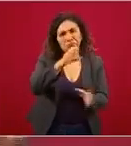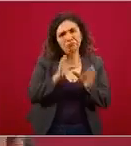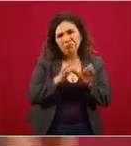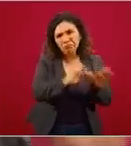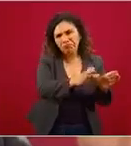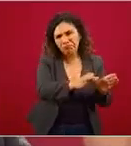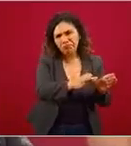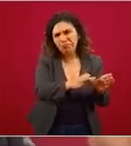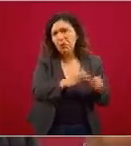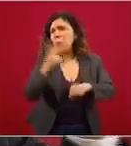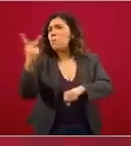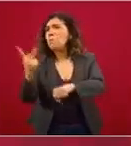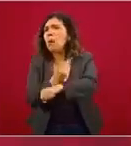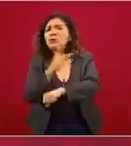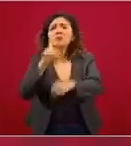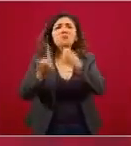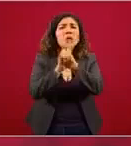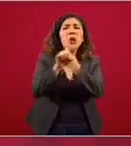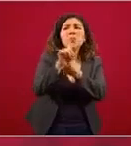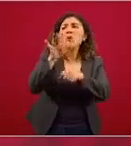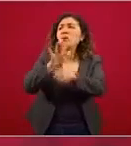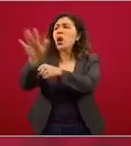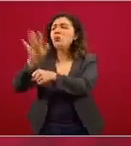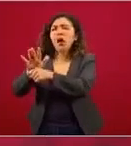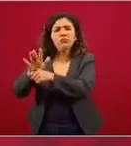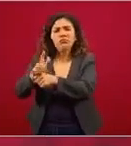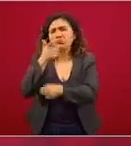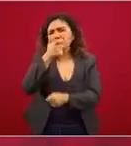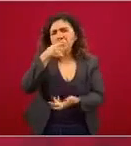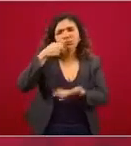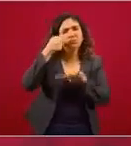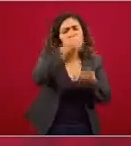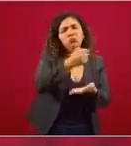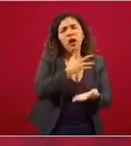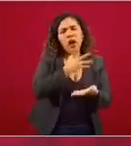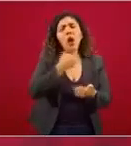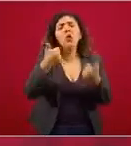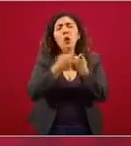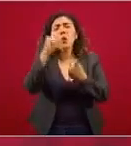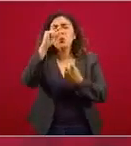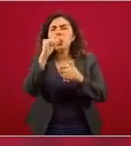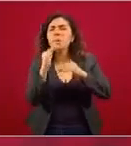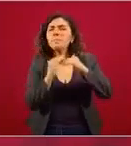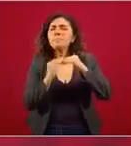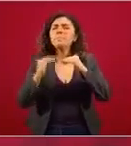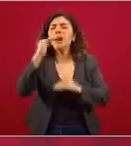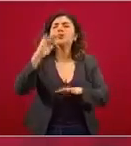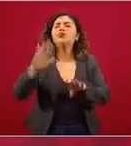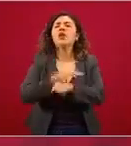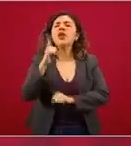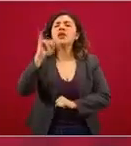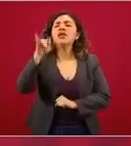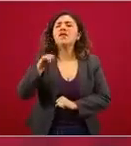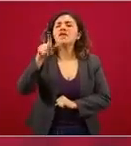Suceda lo que suceda y se va a incluir un incremento por inflación.